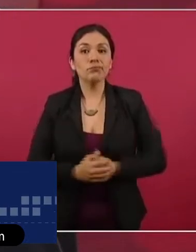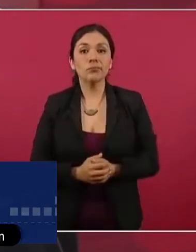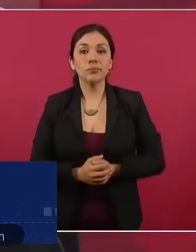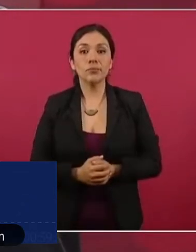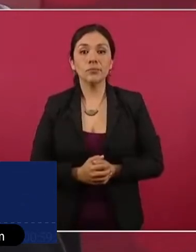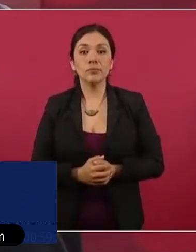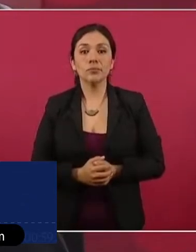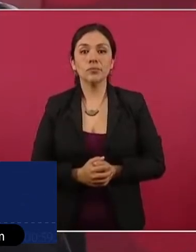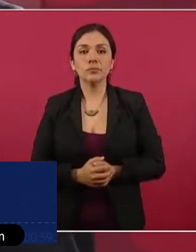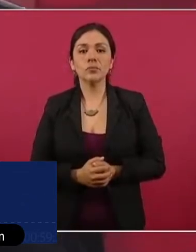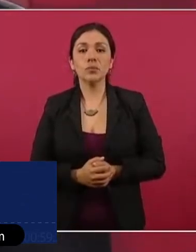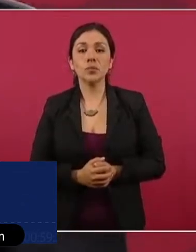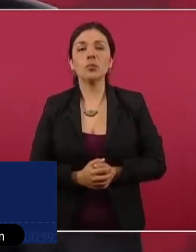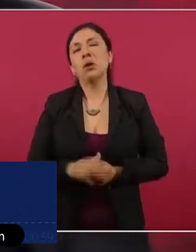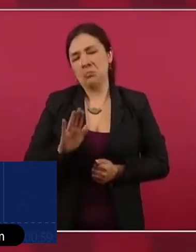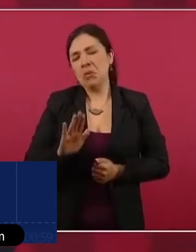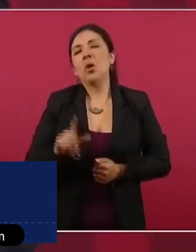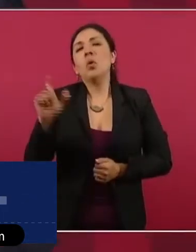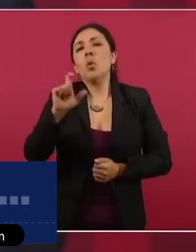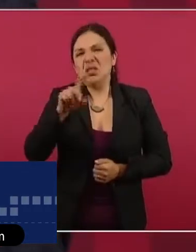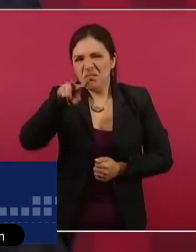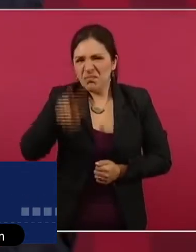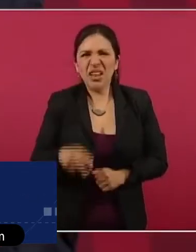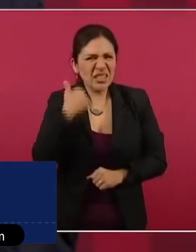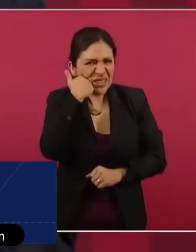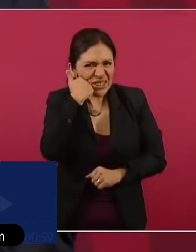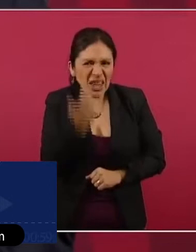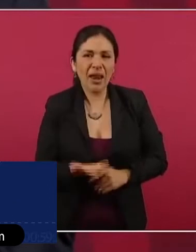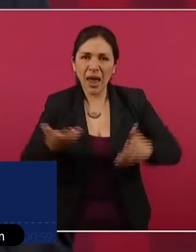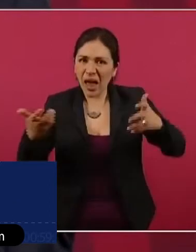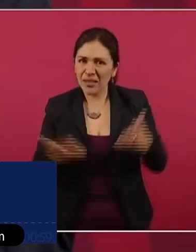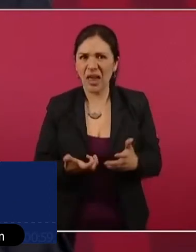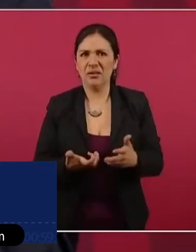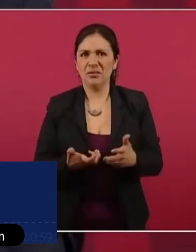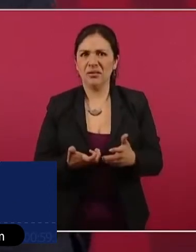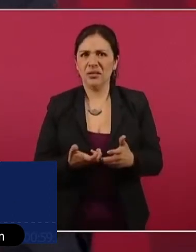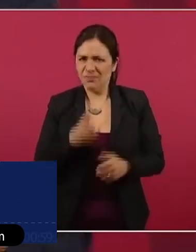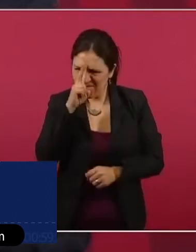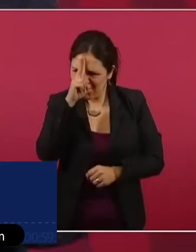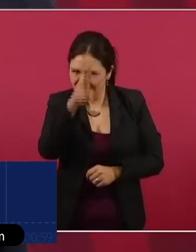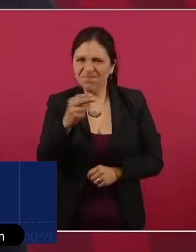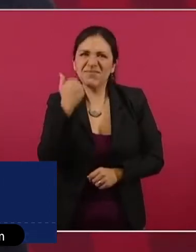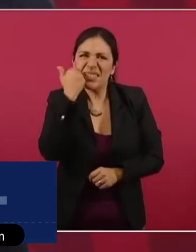Cuando hay voluntad, cuando hay convicciones,